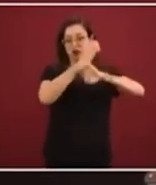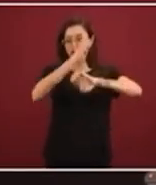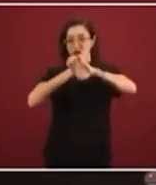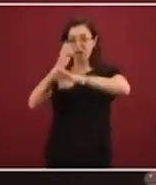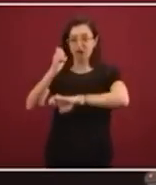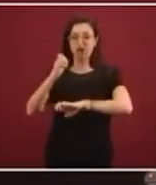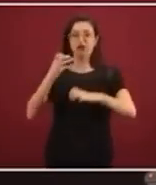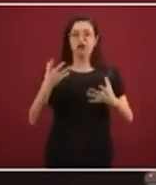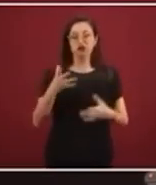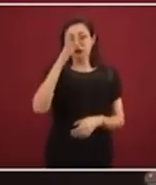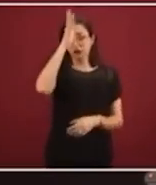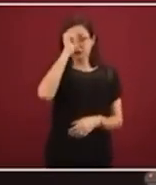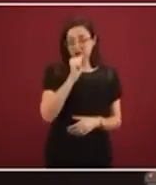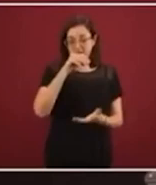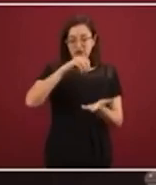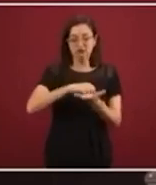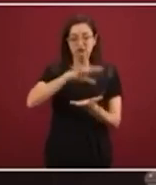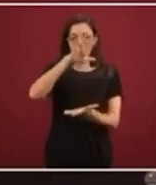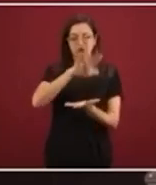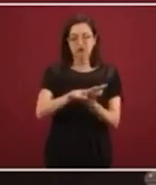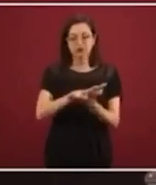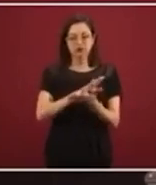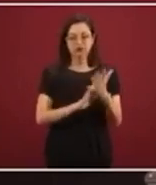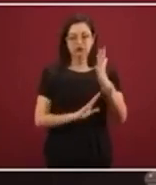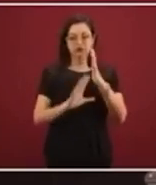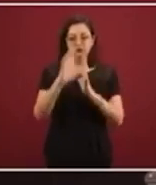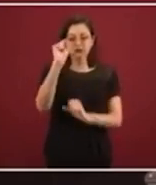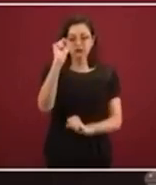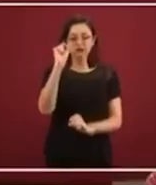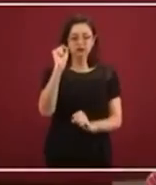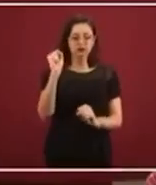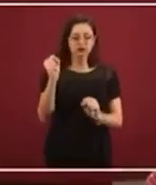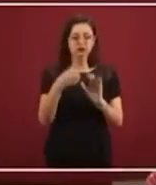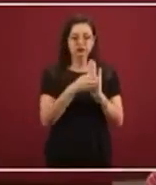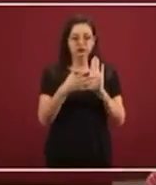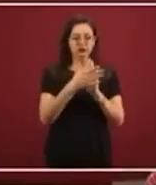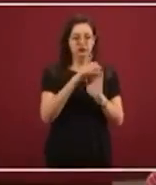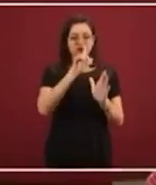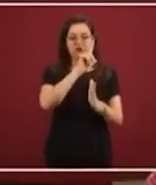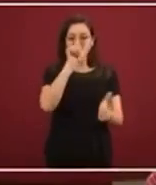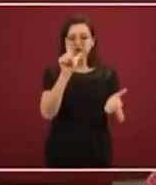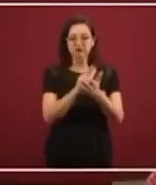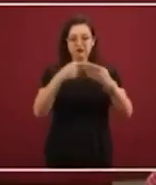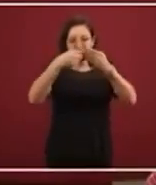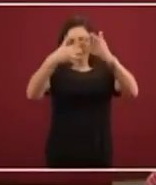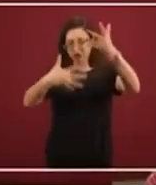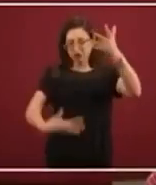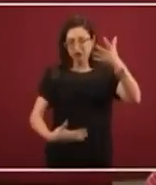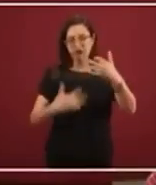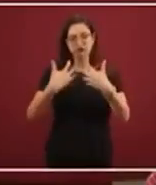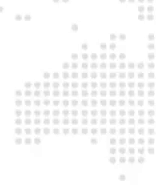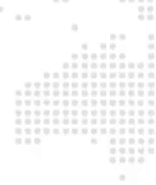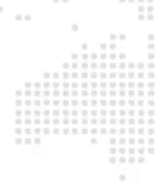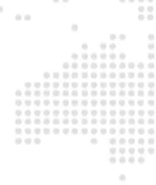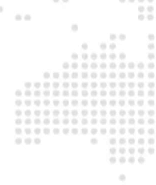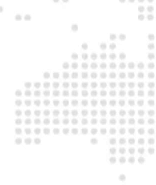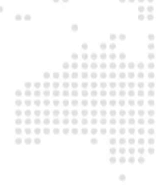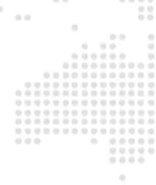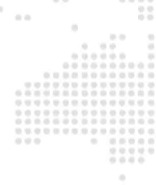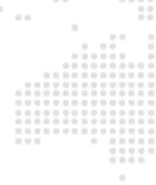pacto federal claramente establecido en la Constitución y las demás leyes y todo funciona en ese sentido.